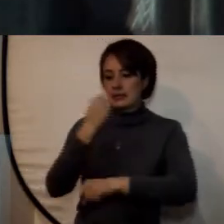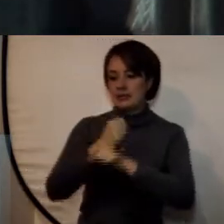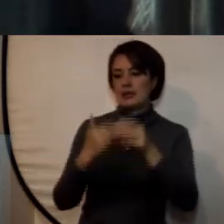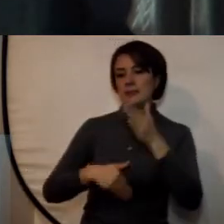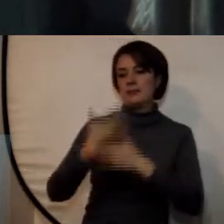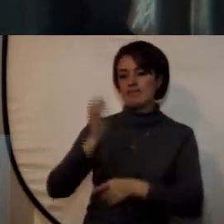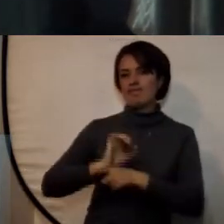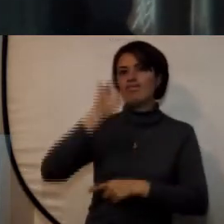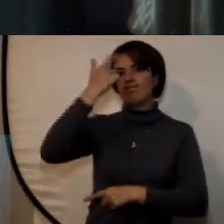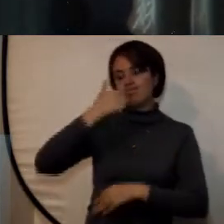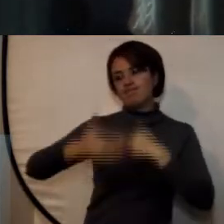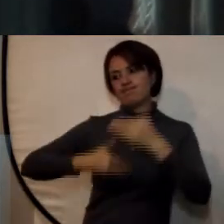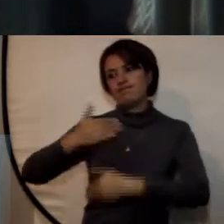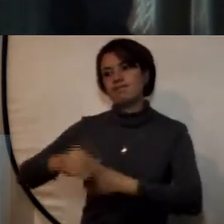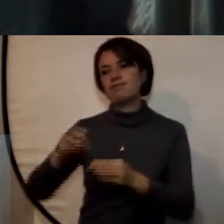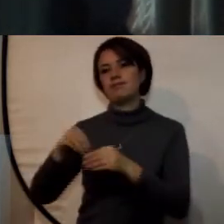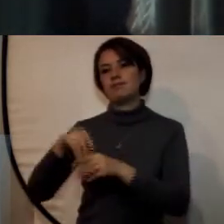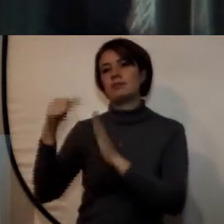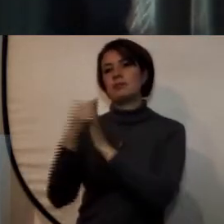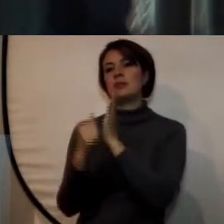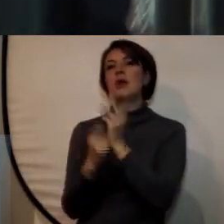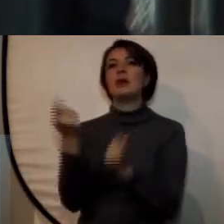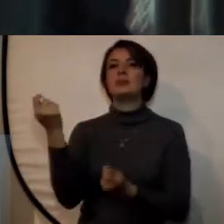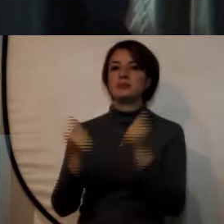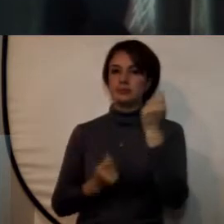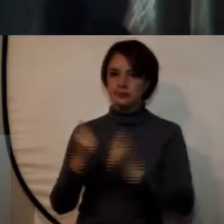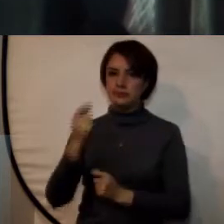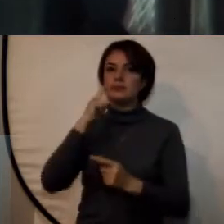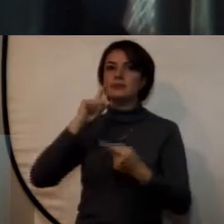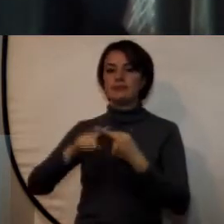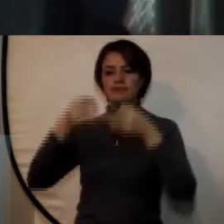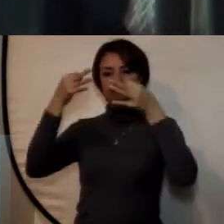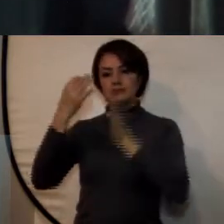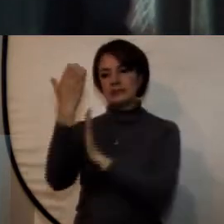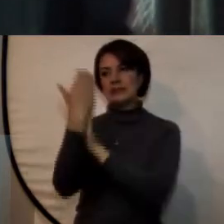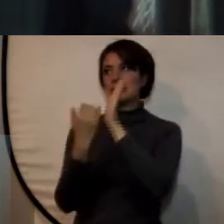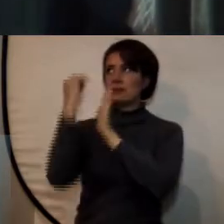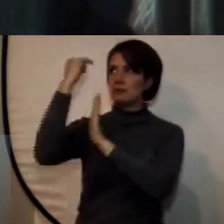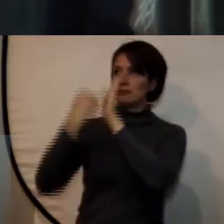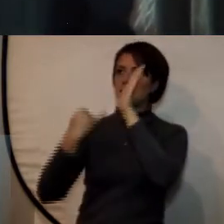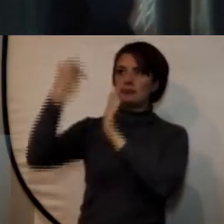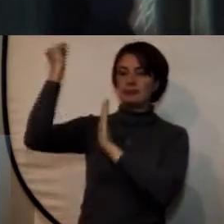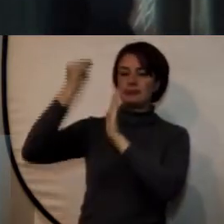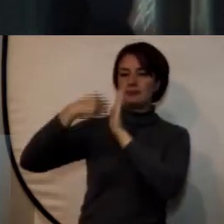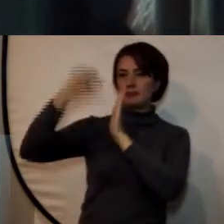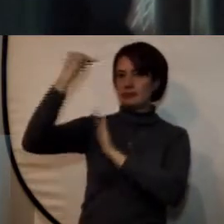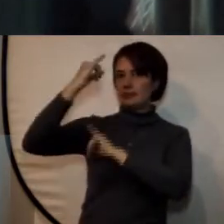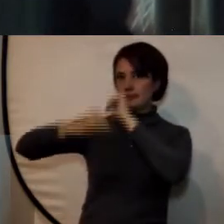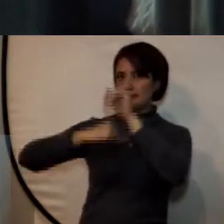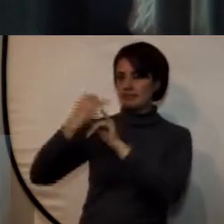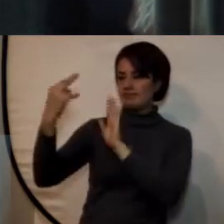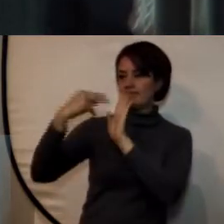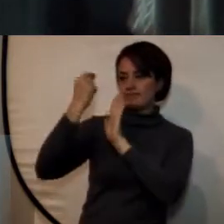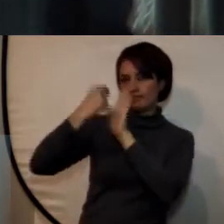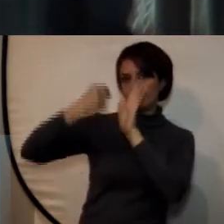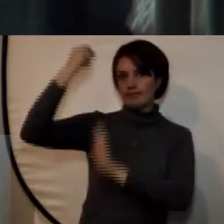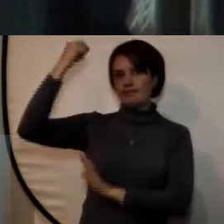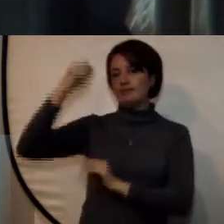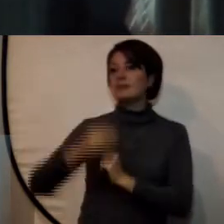ejercicio muy serio con su programa de contaduría para obtener la certificación internacional por supuesto todos los programas